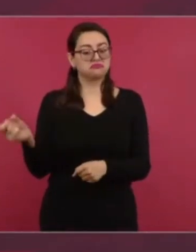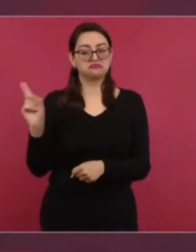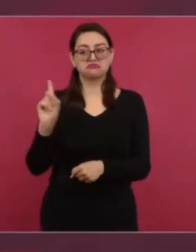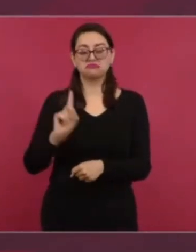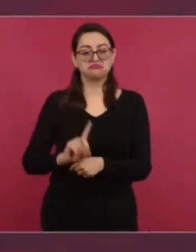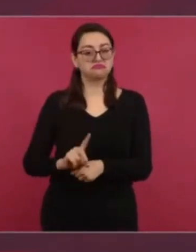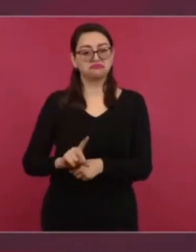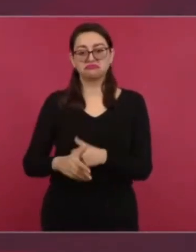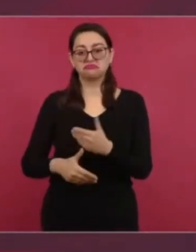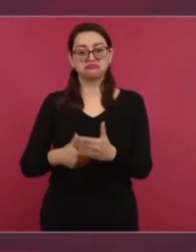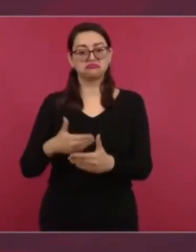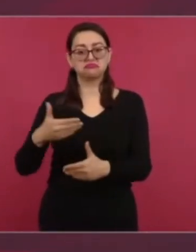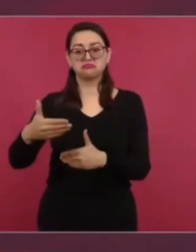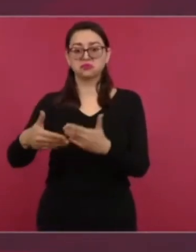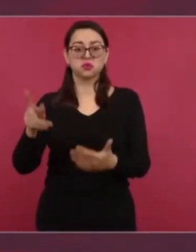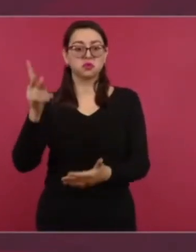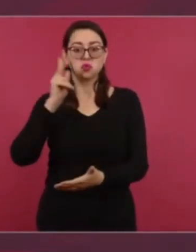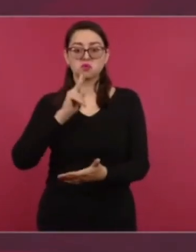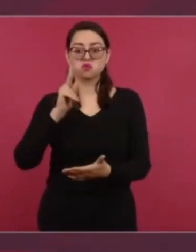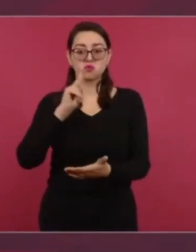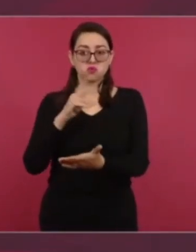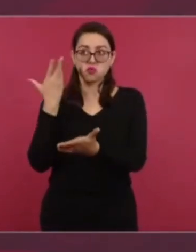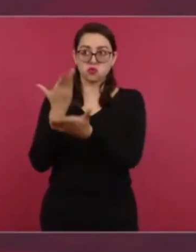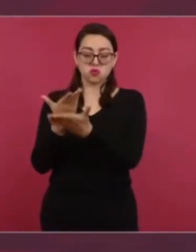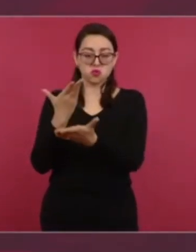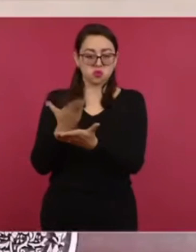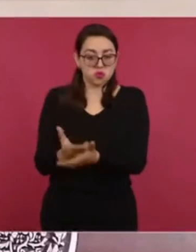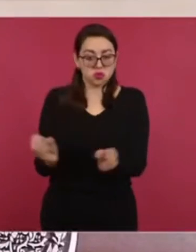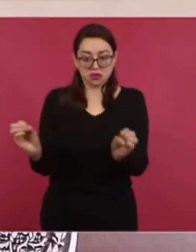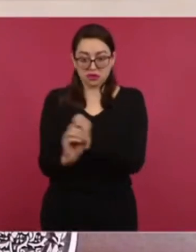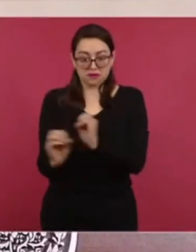y no se presenta nada